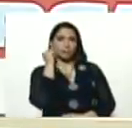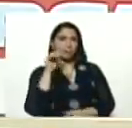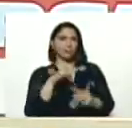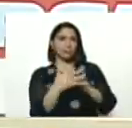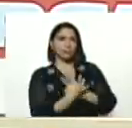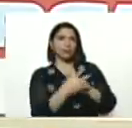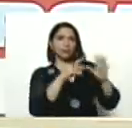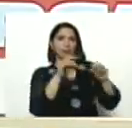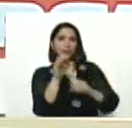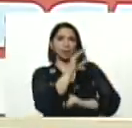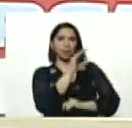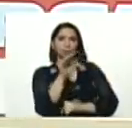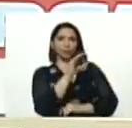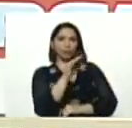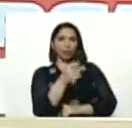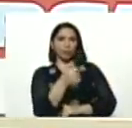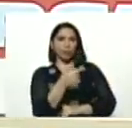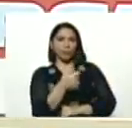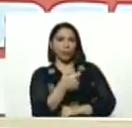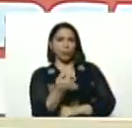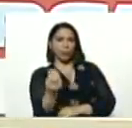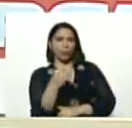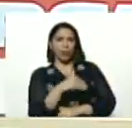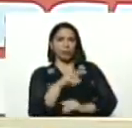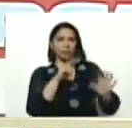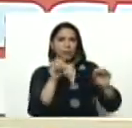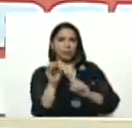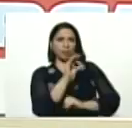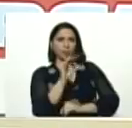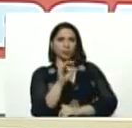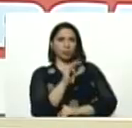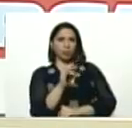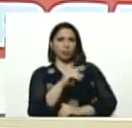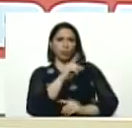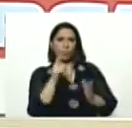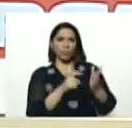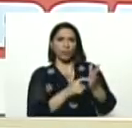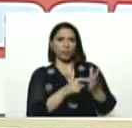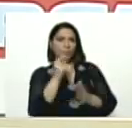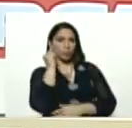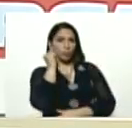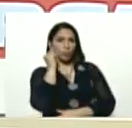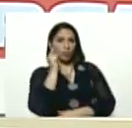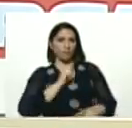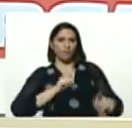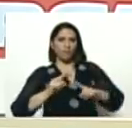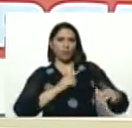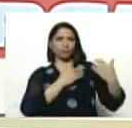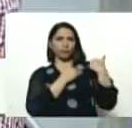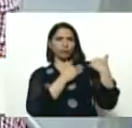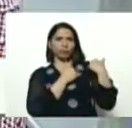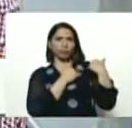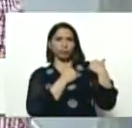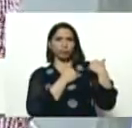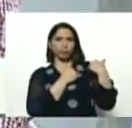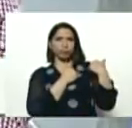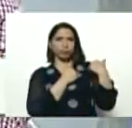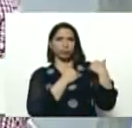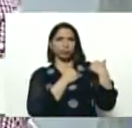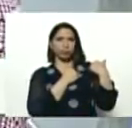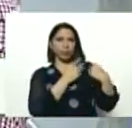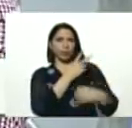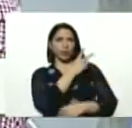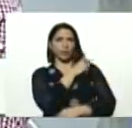del 70%, un poco más del 70%, son mujeres, las que dirigen, son los jefes, las jefas, de